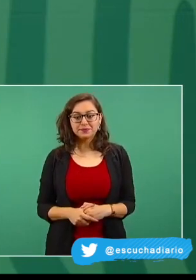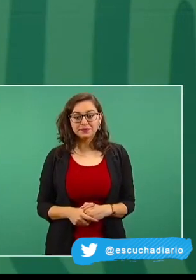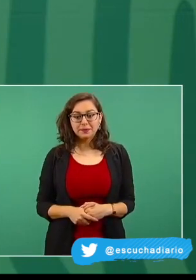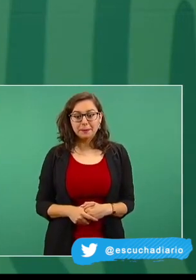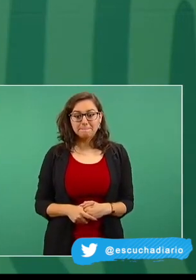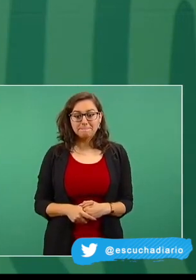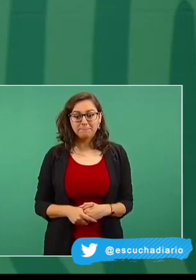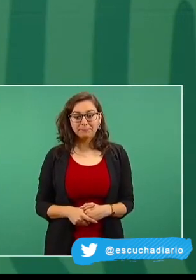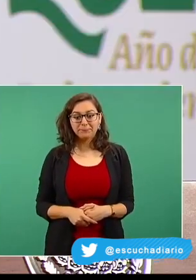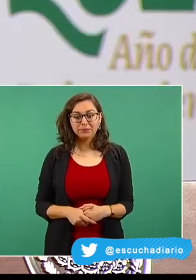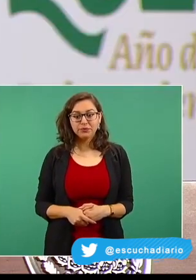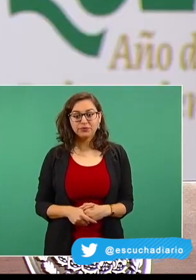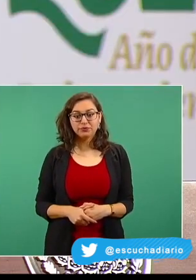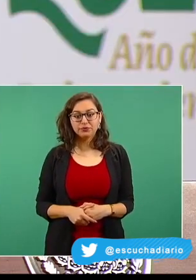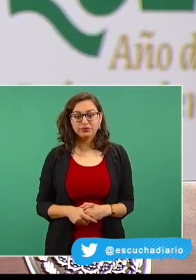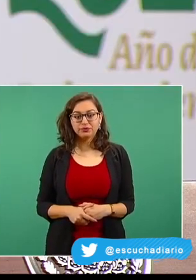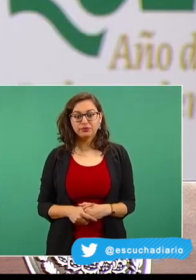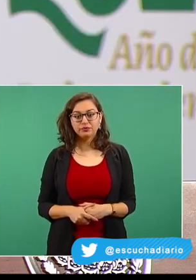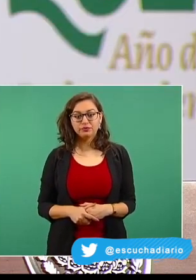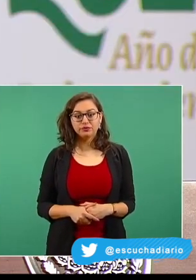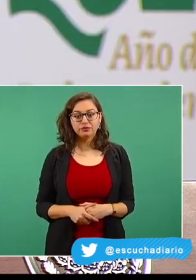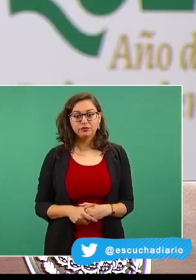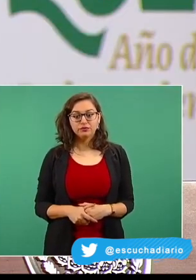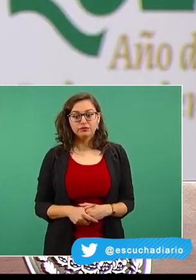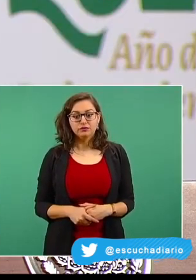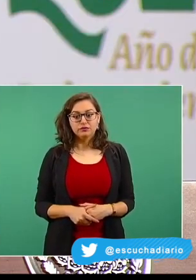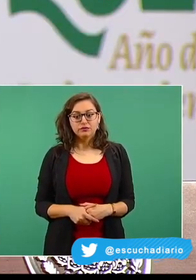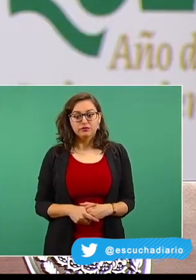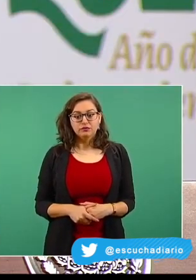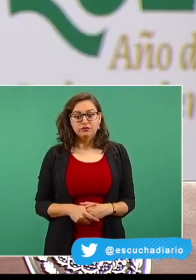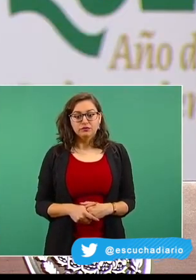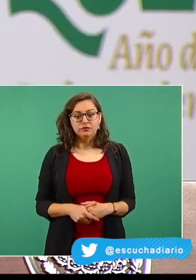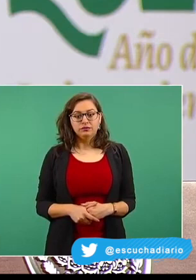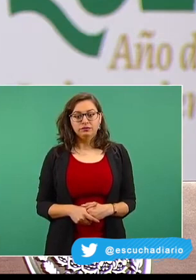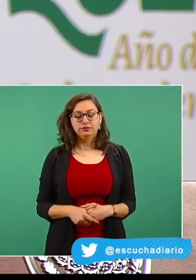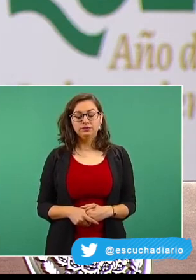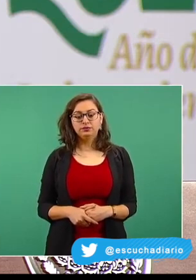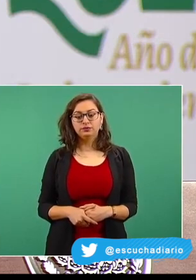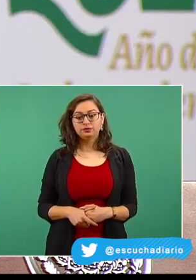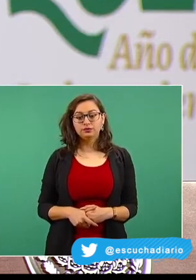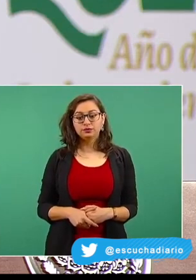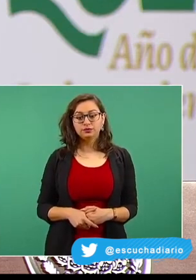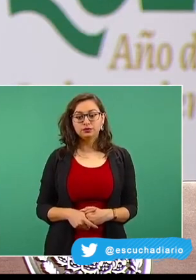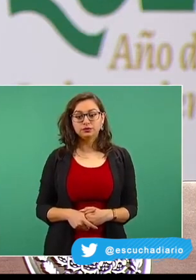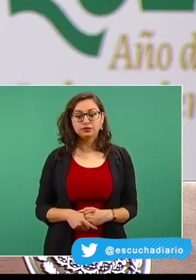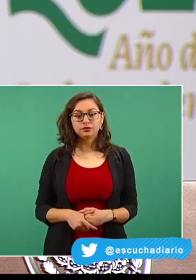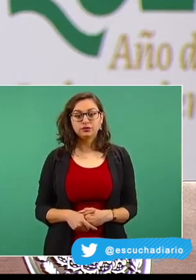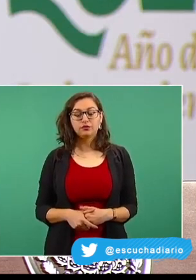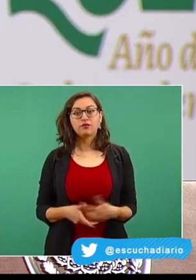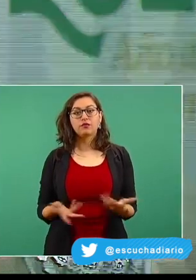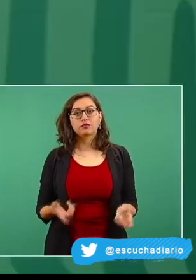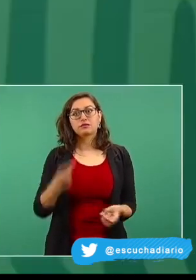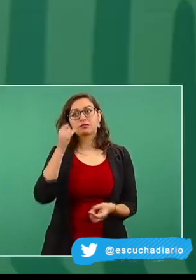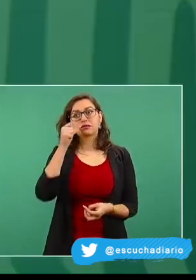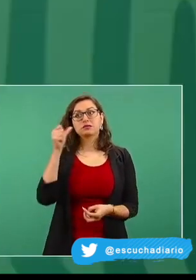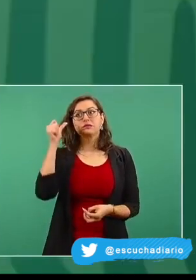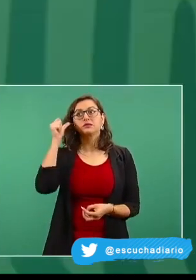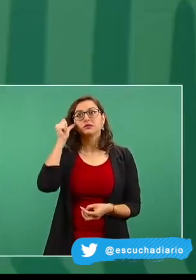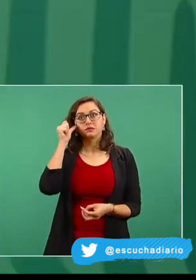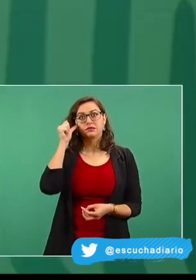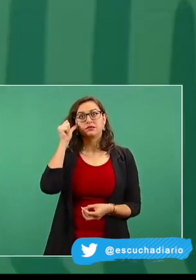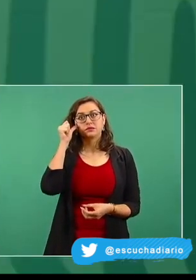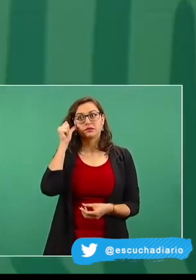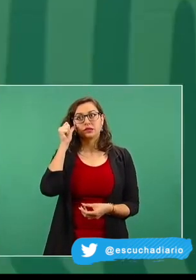Zacatecas a Jalisco, en la